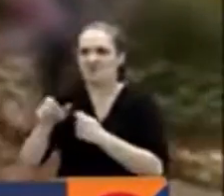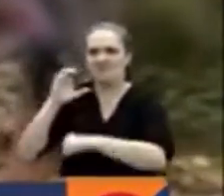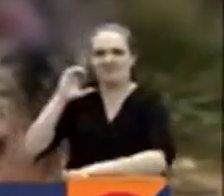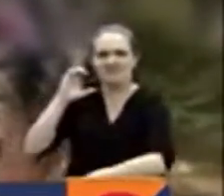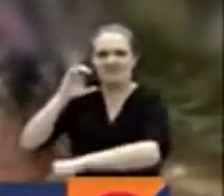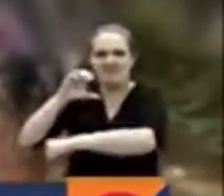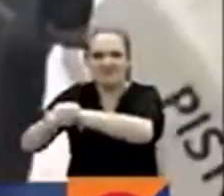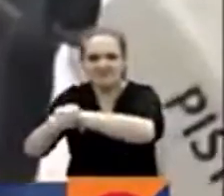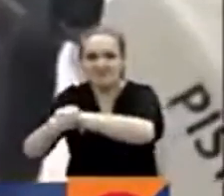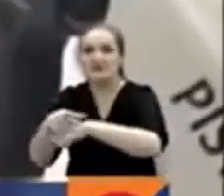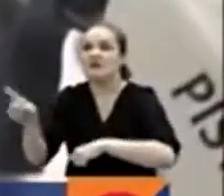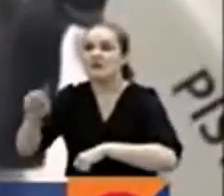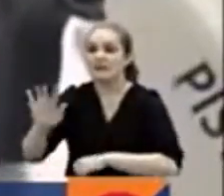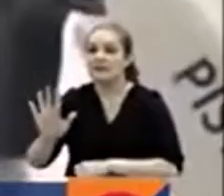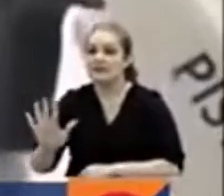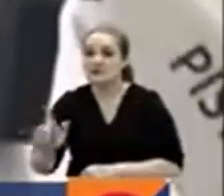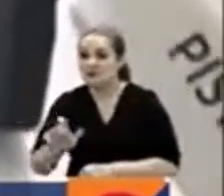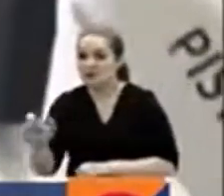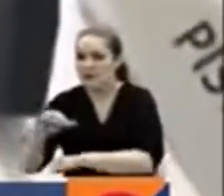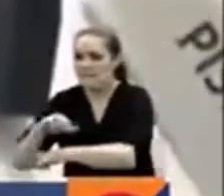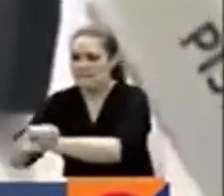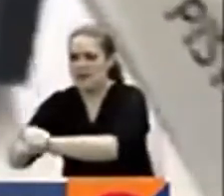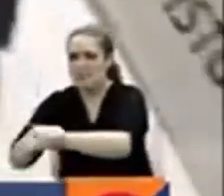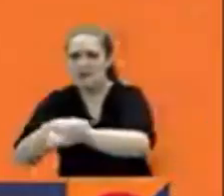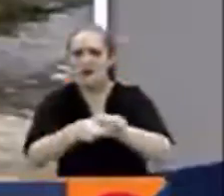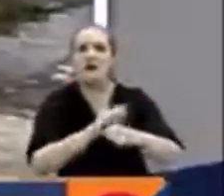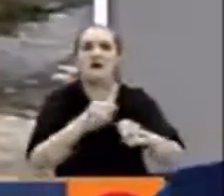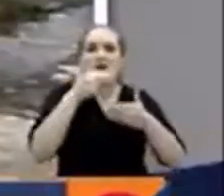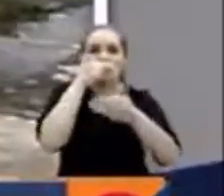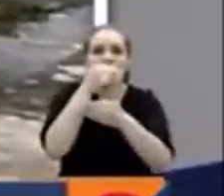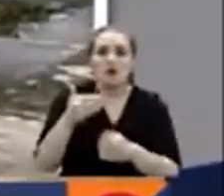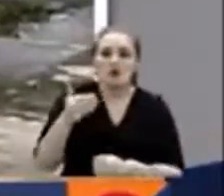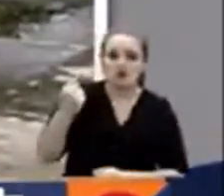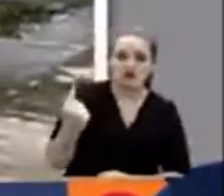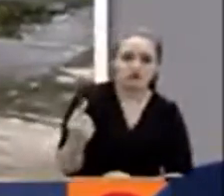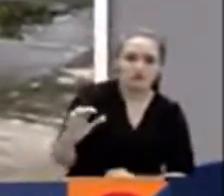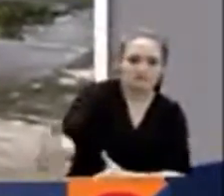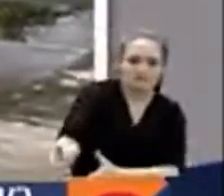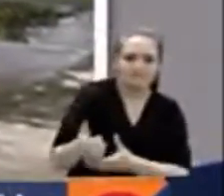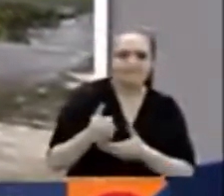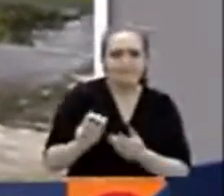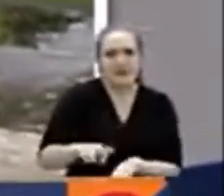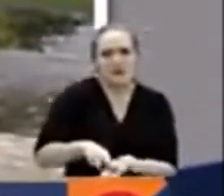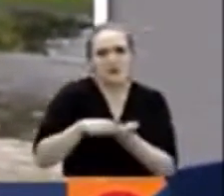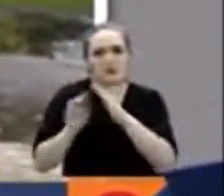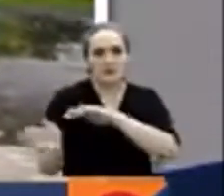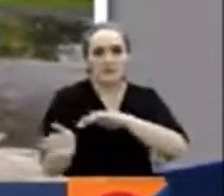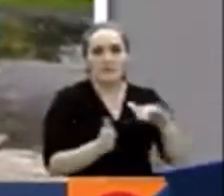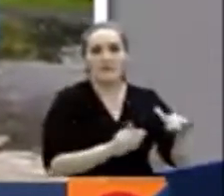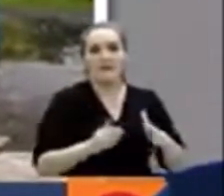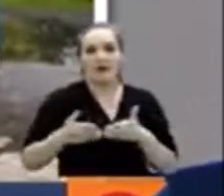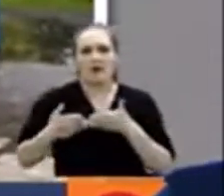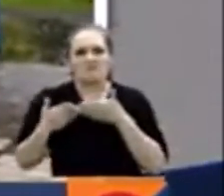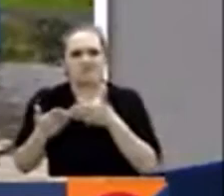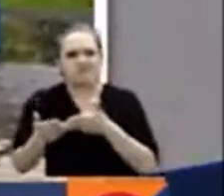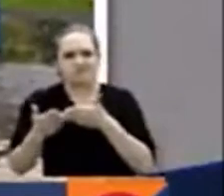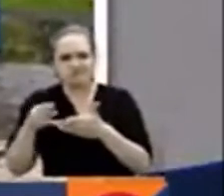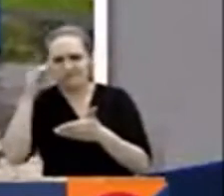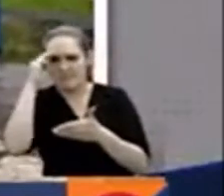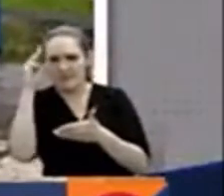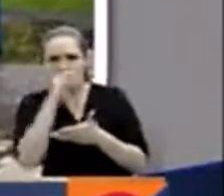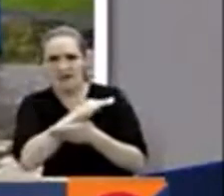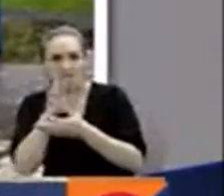operación también fueron capturadas cinco personas más y recuperado un menor de edad. La Armada de Colombia, en conjunto con el Ejército Nacional, lograron la incautación de